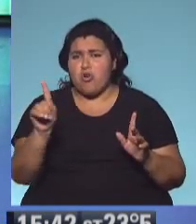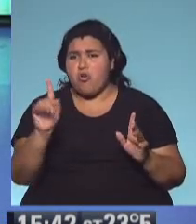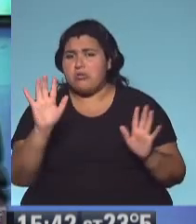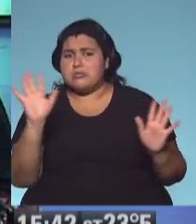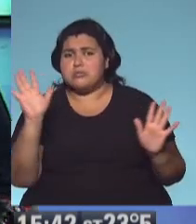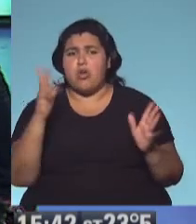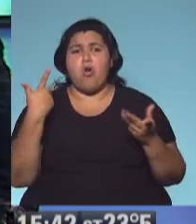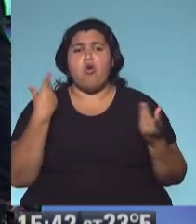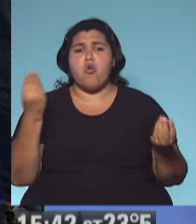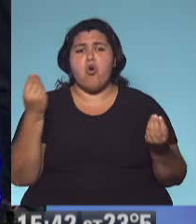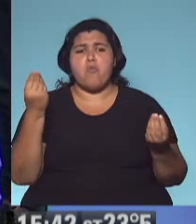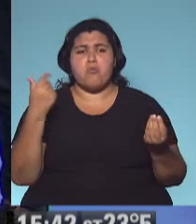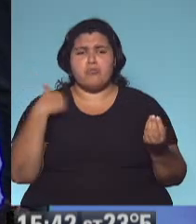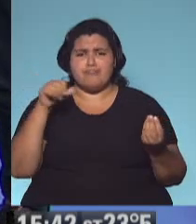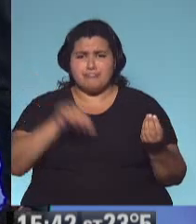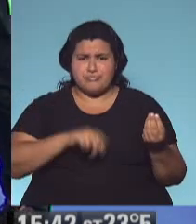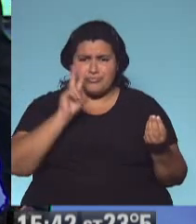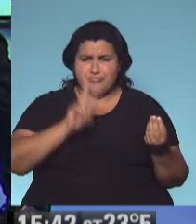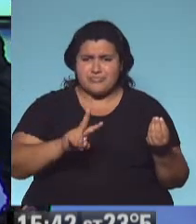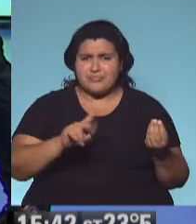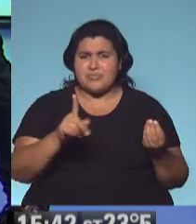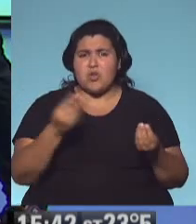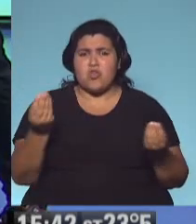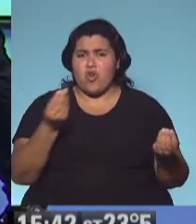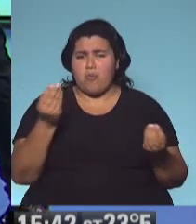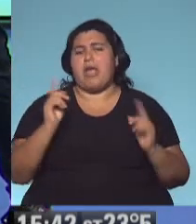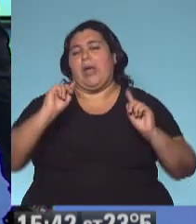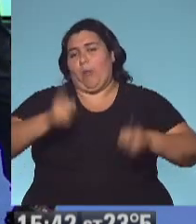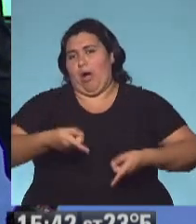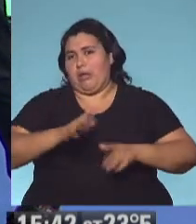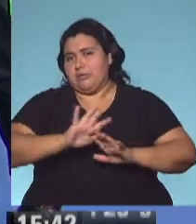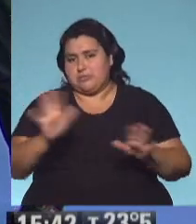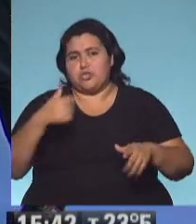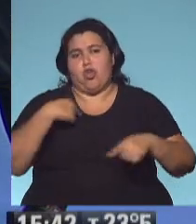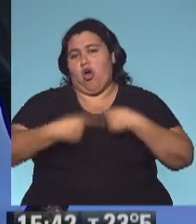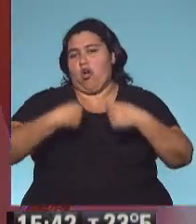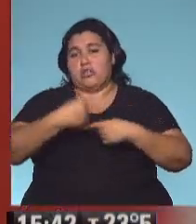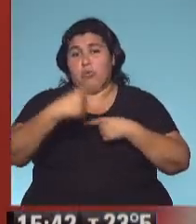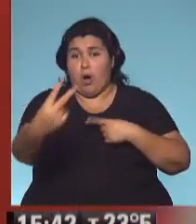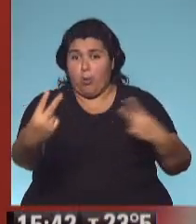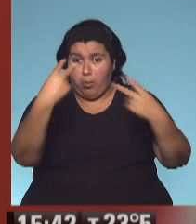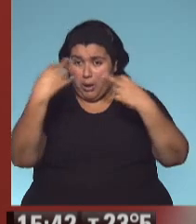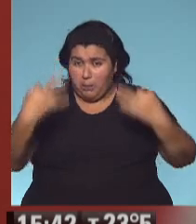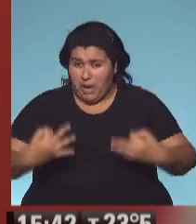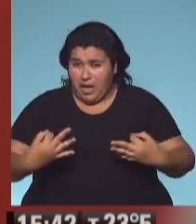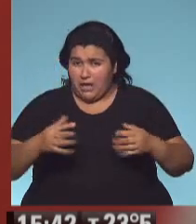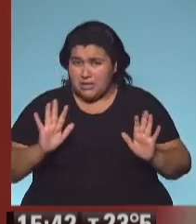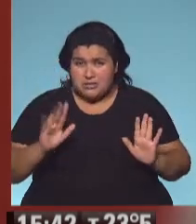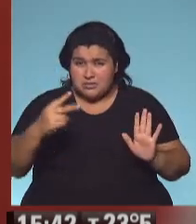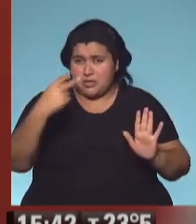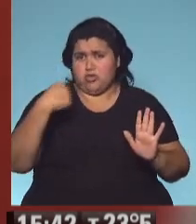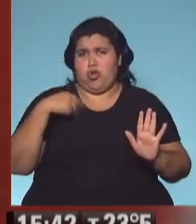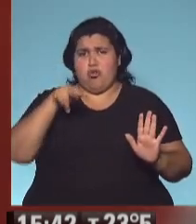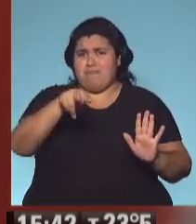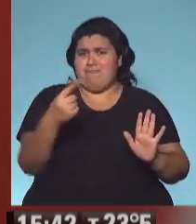de la oportunidad de verlos. Así que, de todas maneras, yo avance. Si ustedes me dicen que me ven... Sí, estamos acá. Te vemos perfecto.